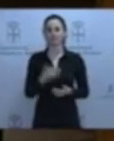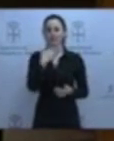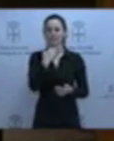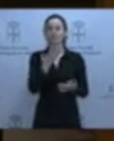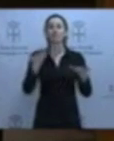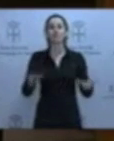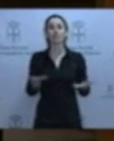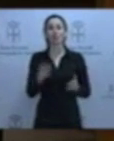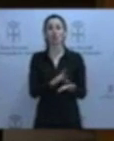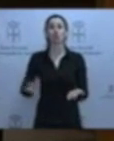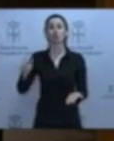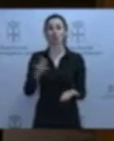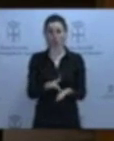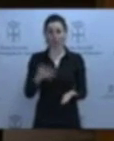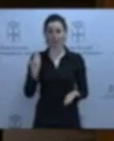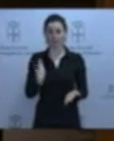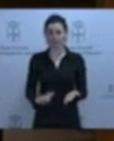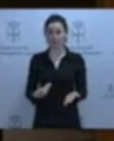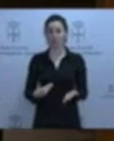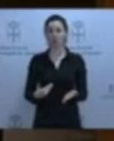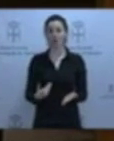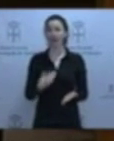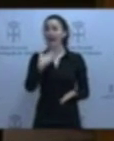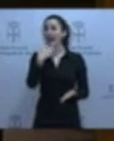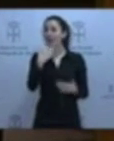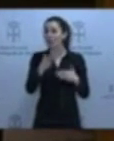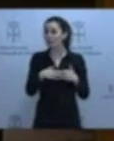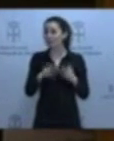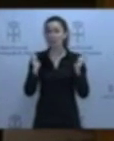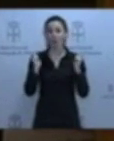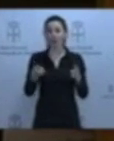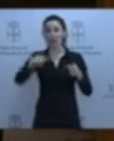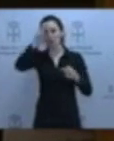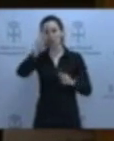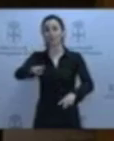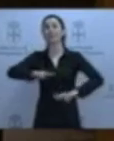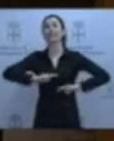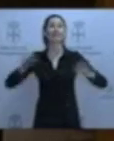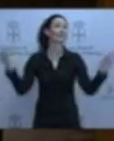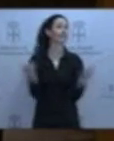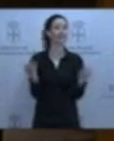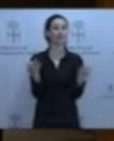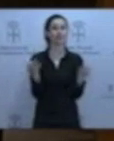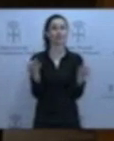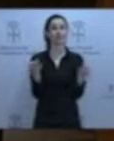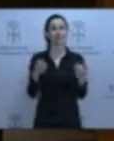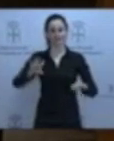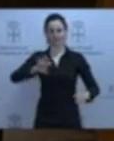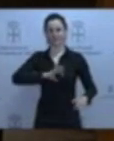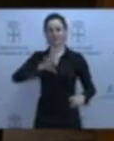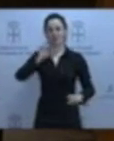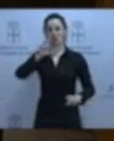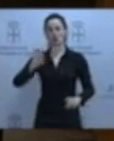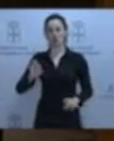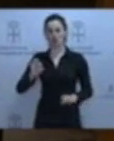Cuando se lanza una botella a la marea, uno no sabe lo que le devuelve a la resaca. ¿Se acuerda usted cuando le concedía la medalla de oro a los Masabeu,